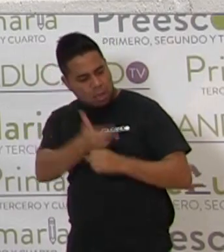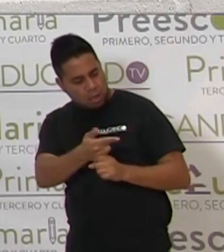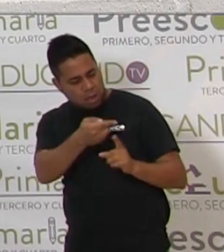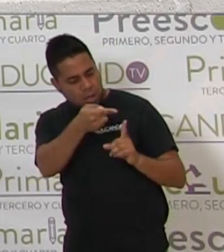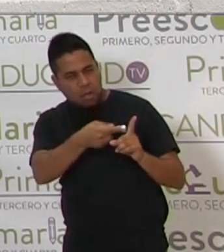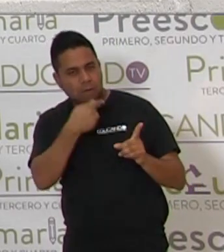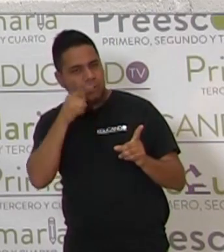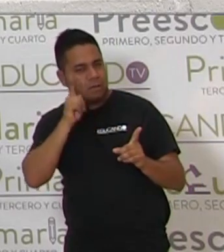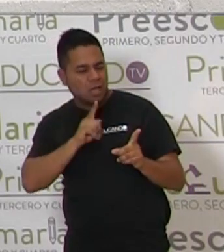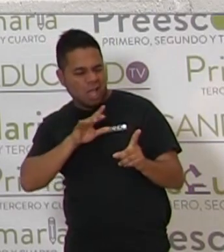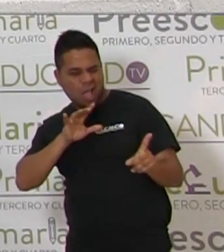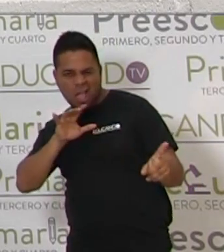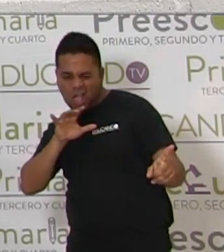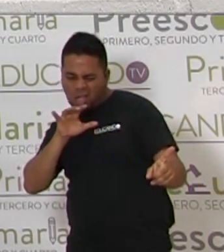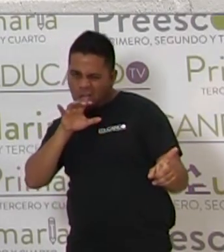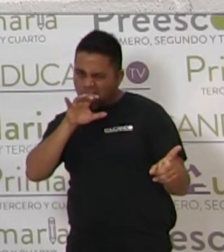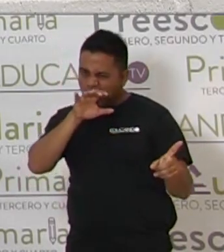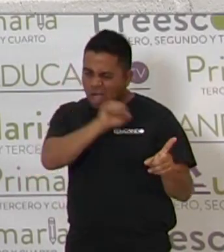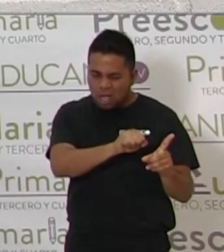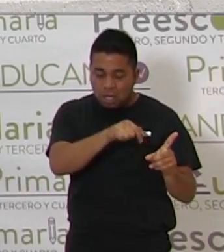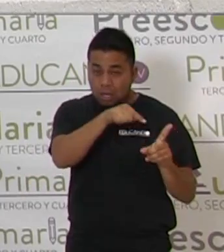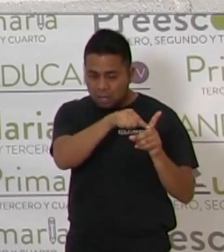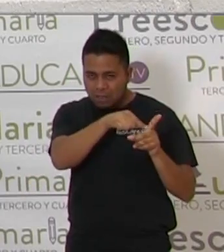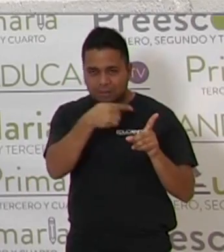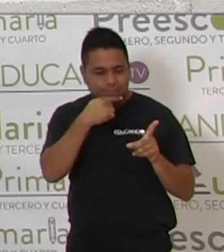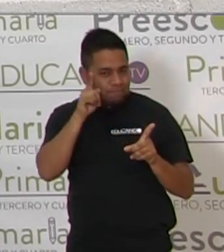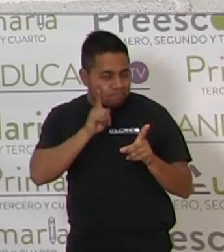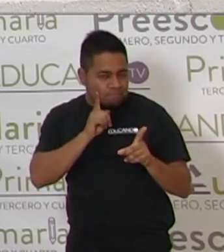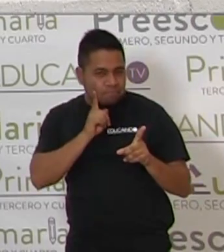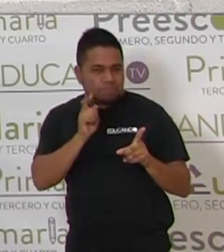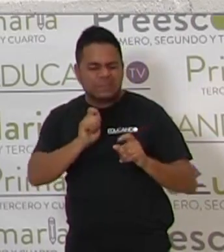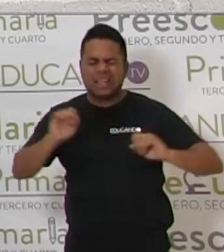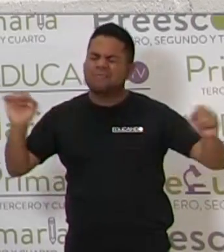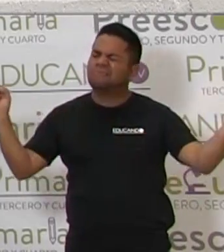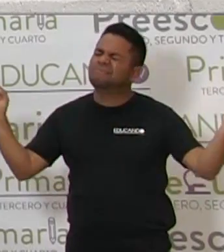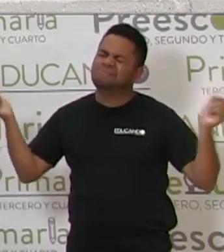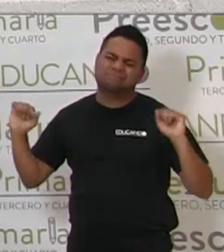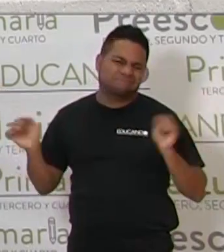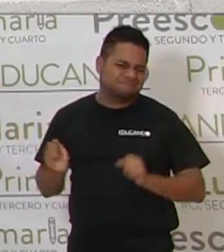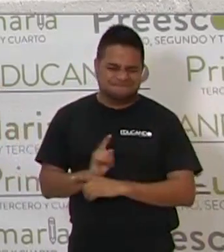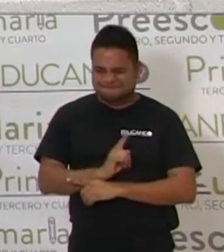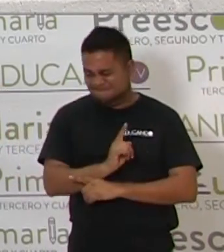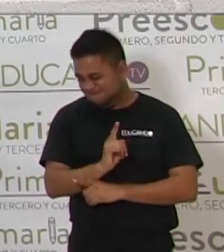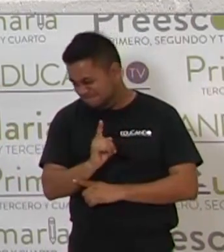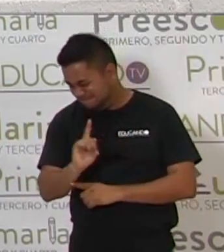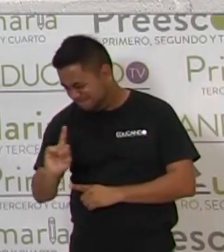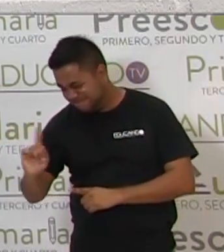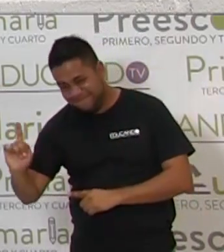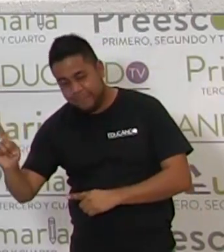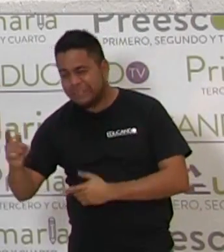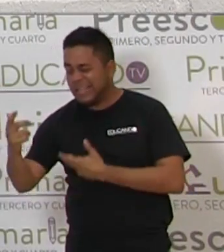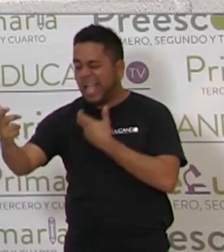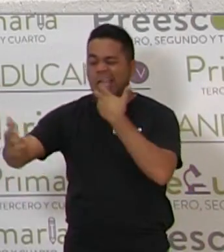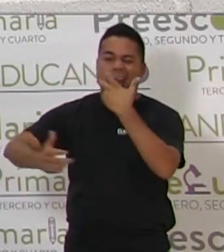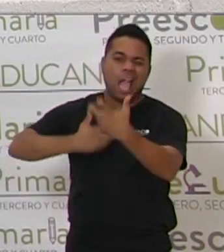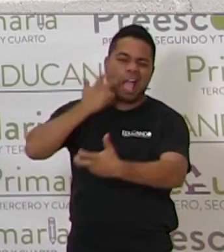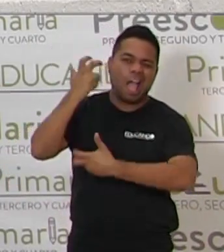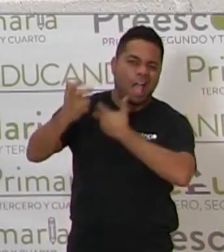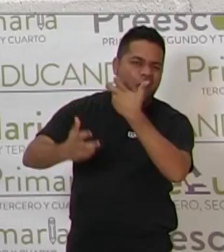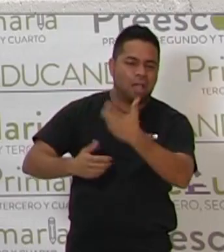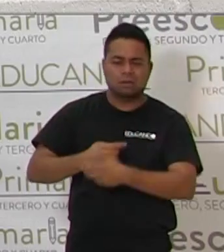la vio y quiso atraparla. Para escapar, Yuma corrió a su túnel gritando,